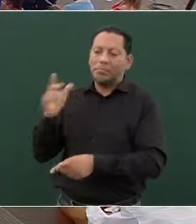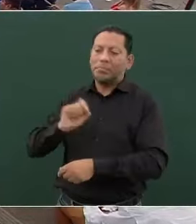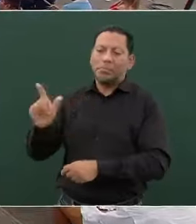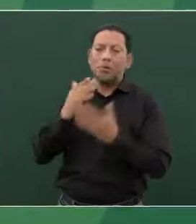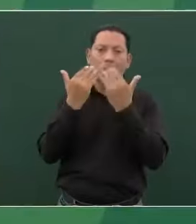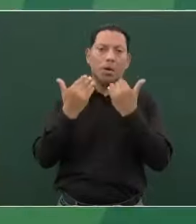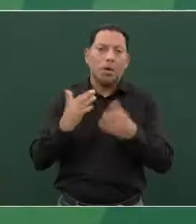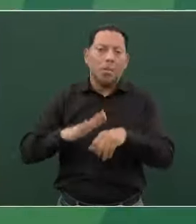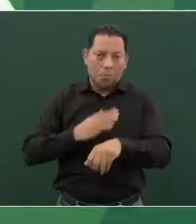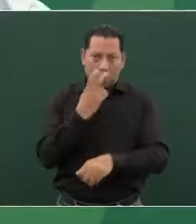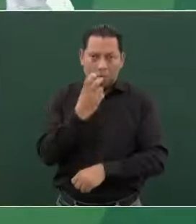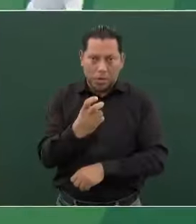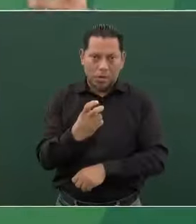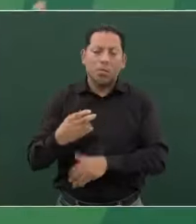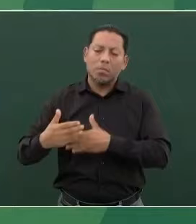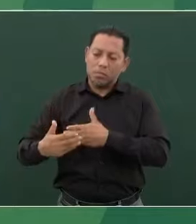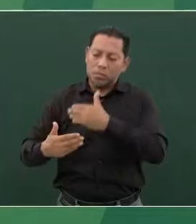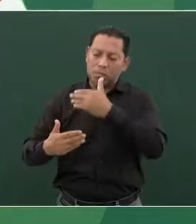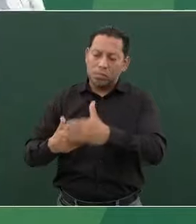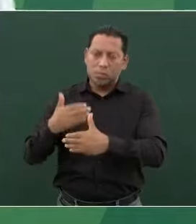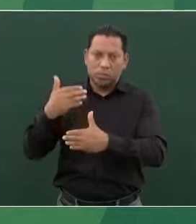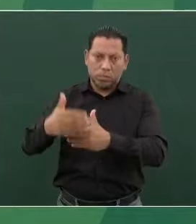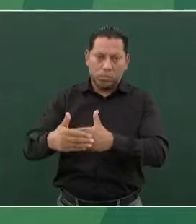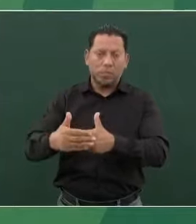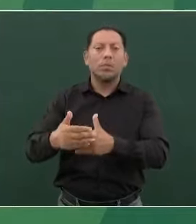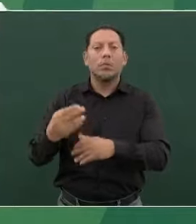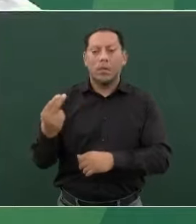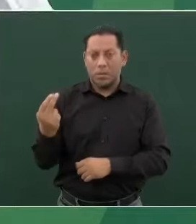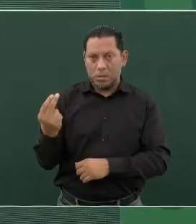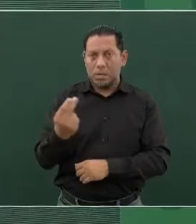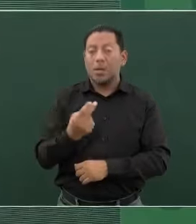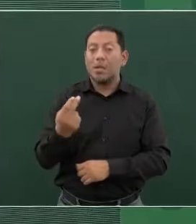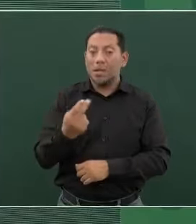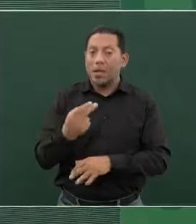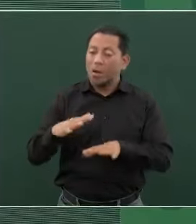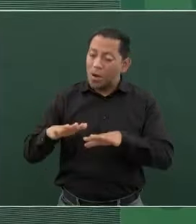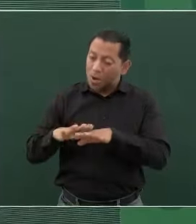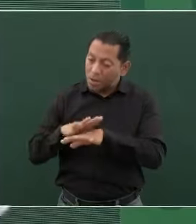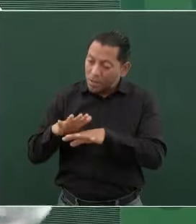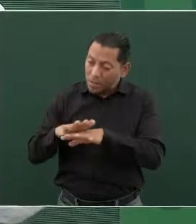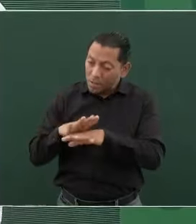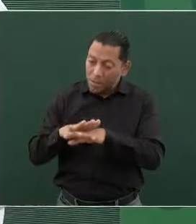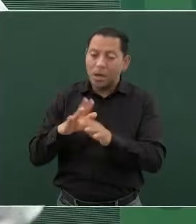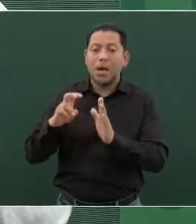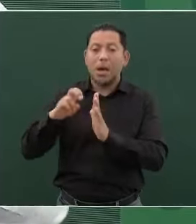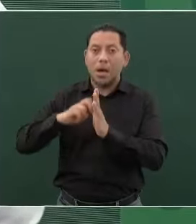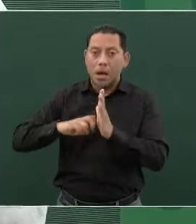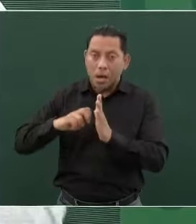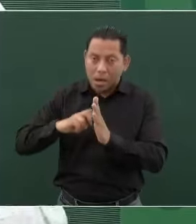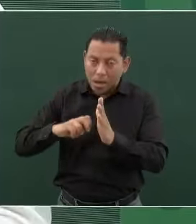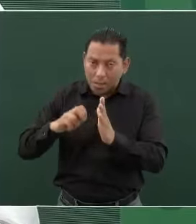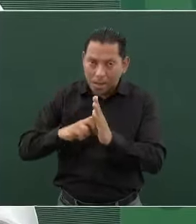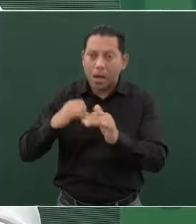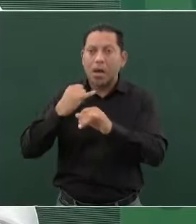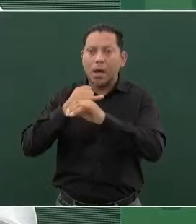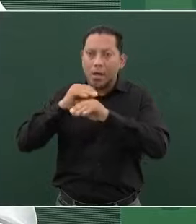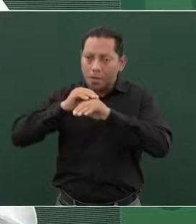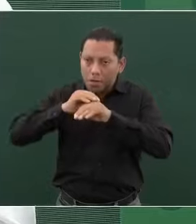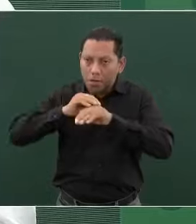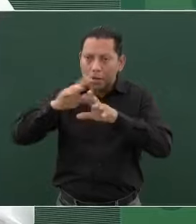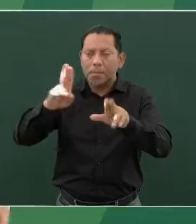Por eso hay que ir poco a poco mejorando la información.